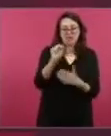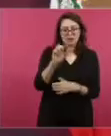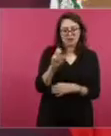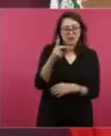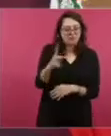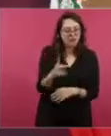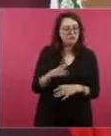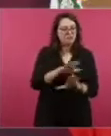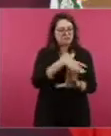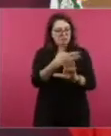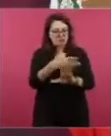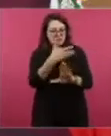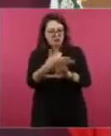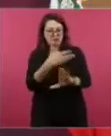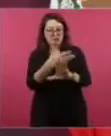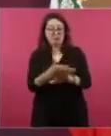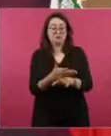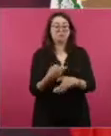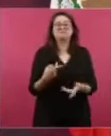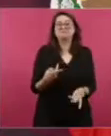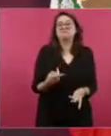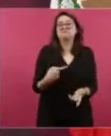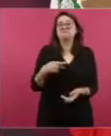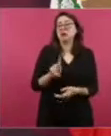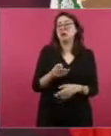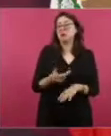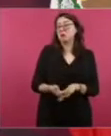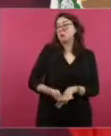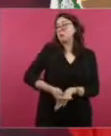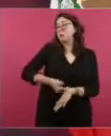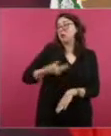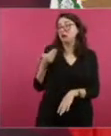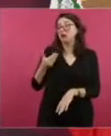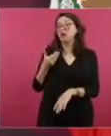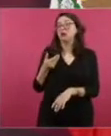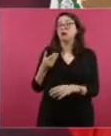los amparos,